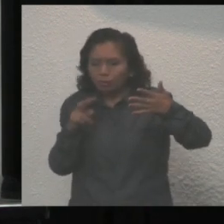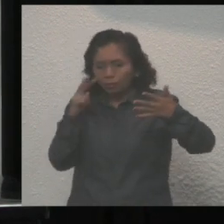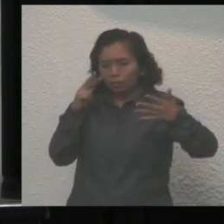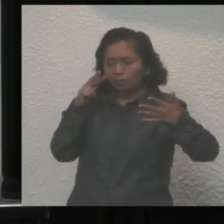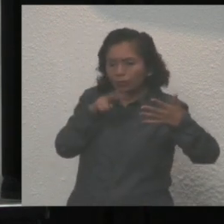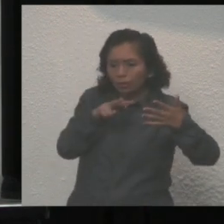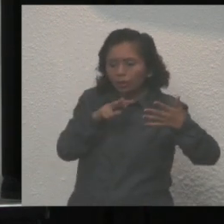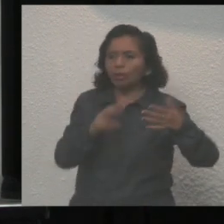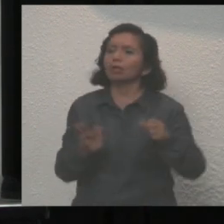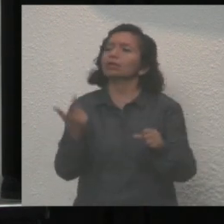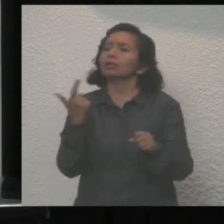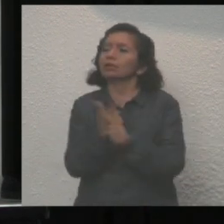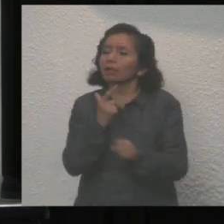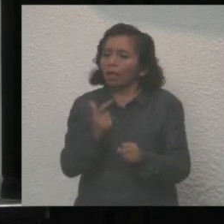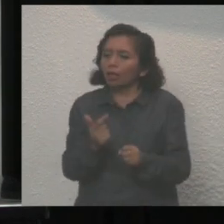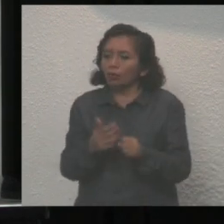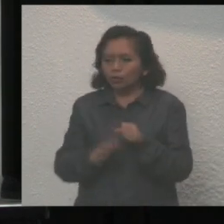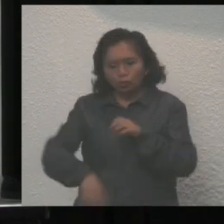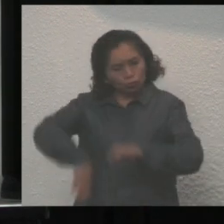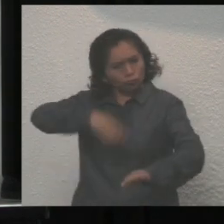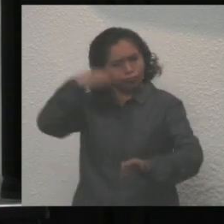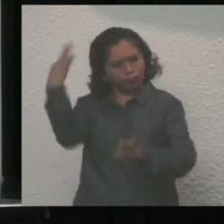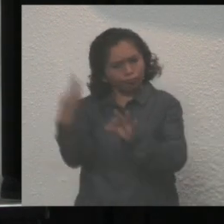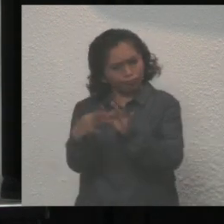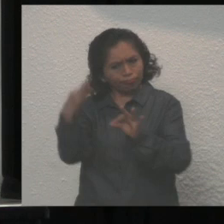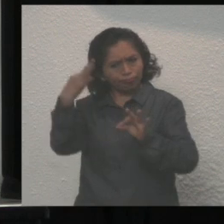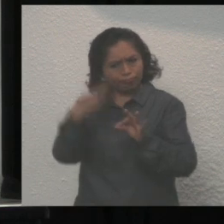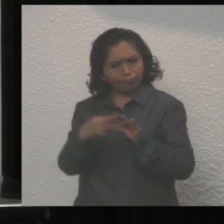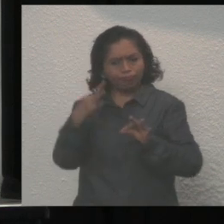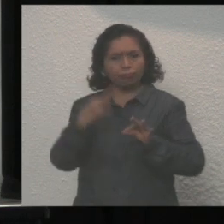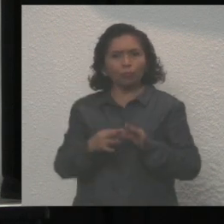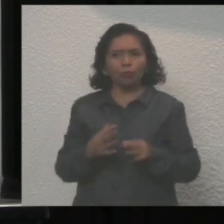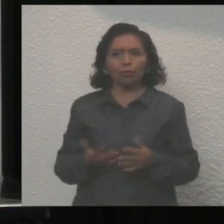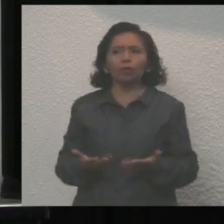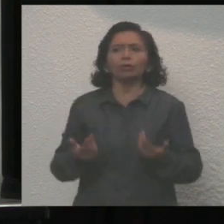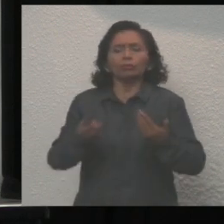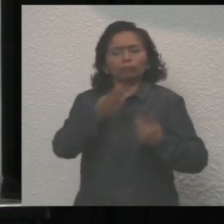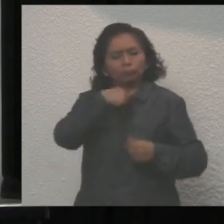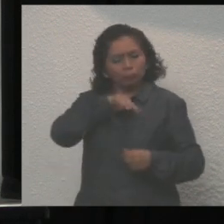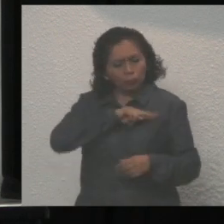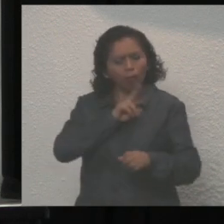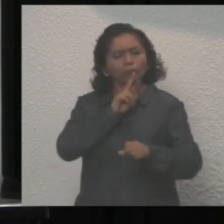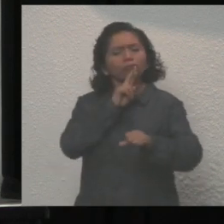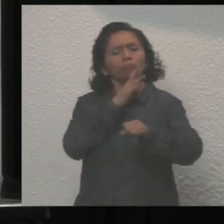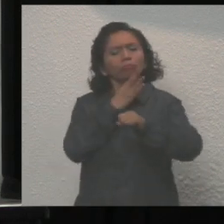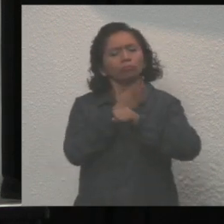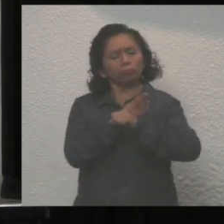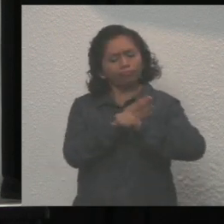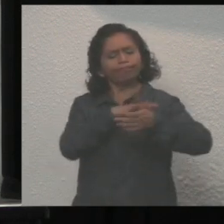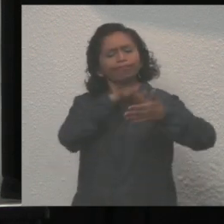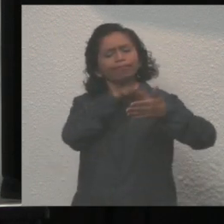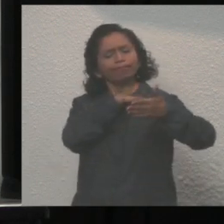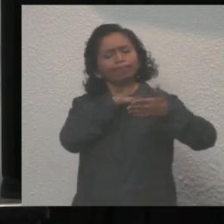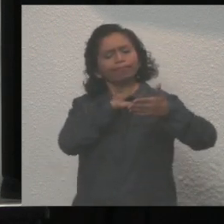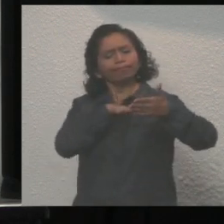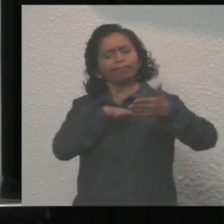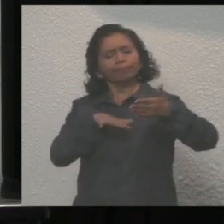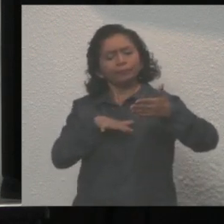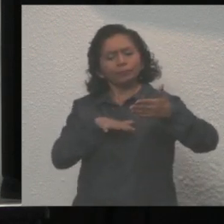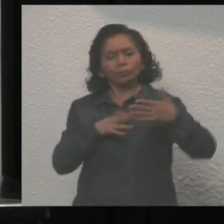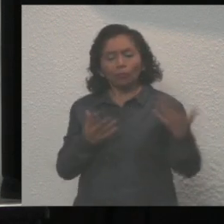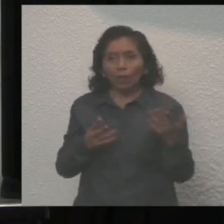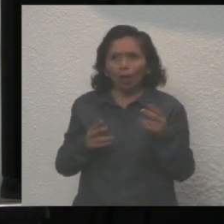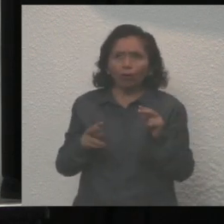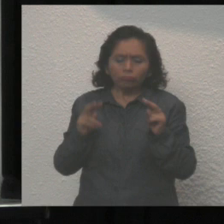recursos públicos bien aplicados. Seremos cautelosos en las revisiones y procuraremos mantener una